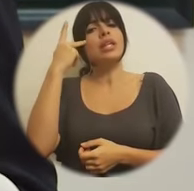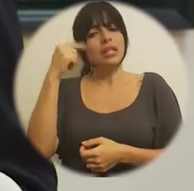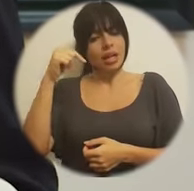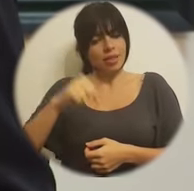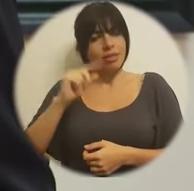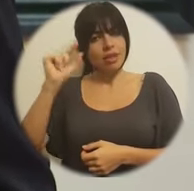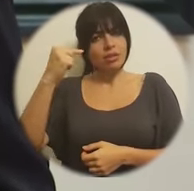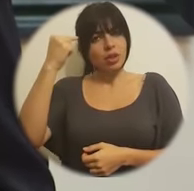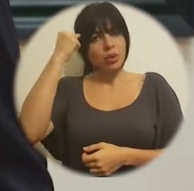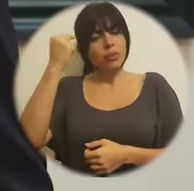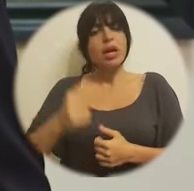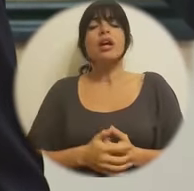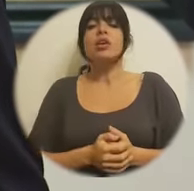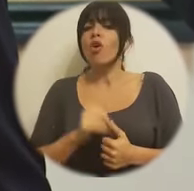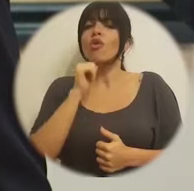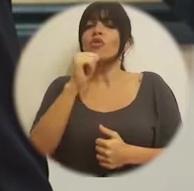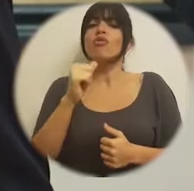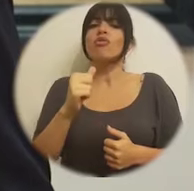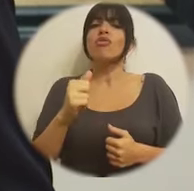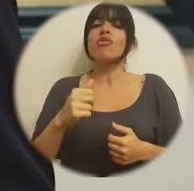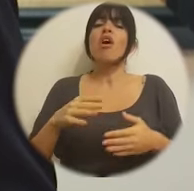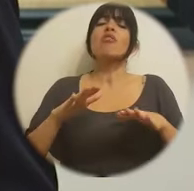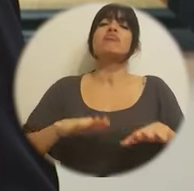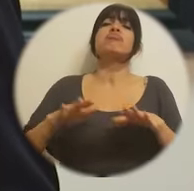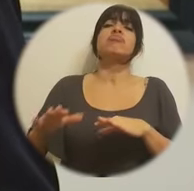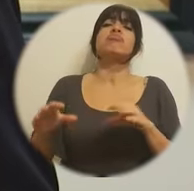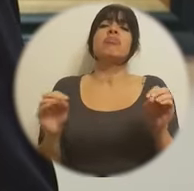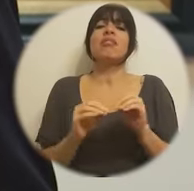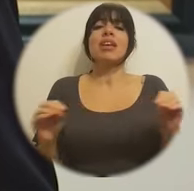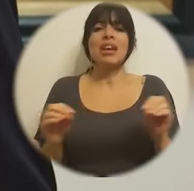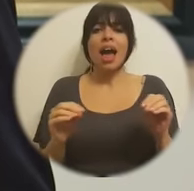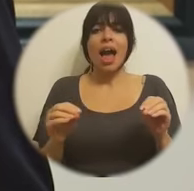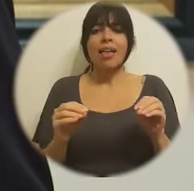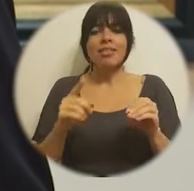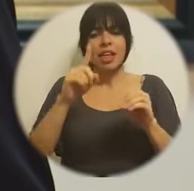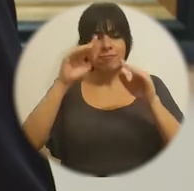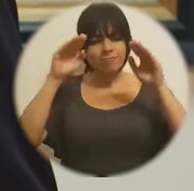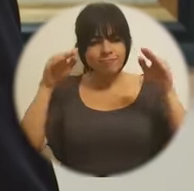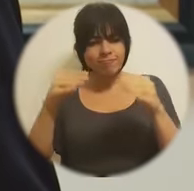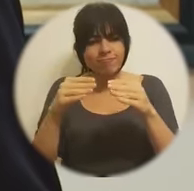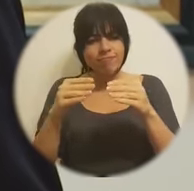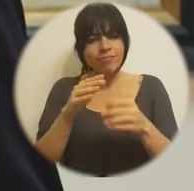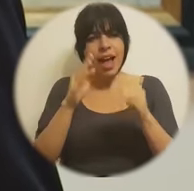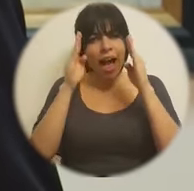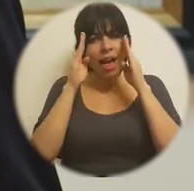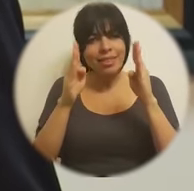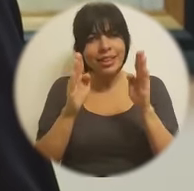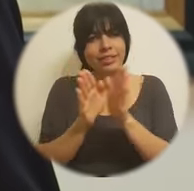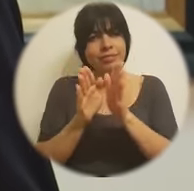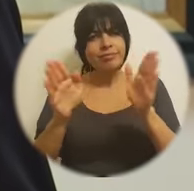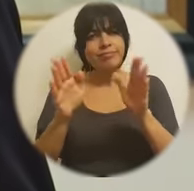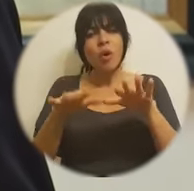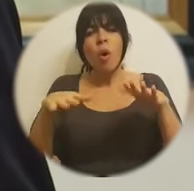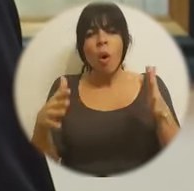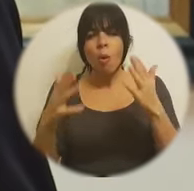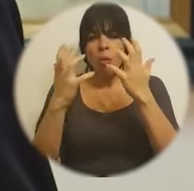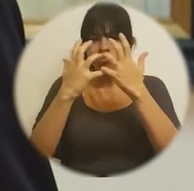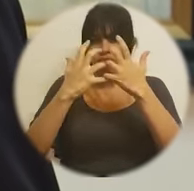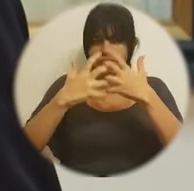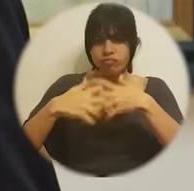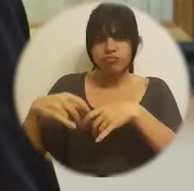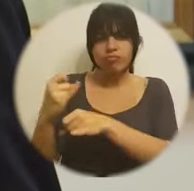política de esta administración, de no dar nada por sentado y de un enfoque de atención integral con